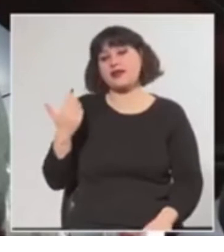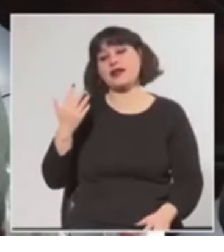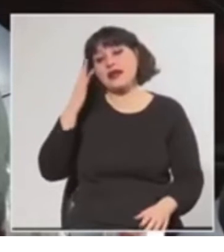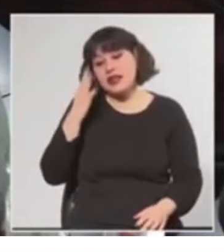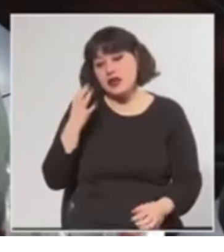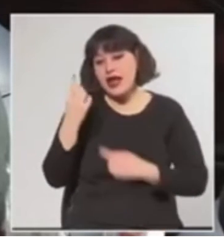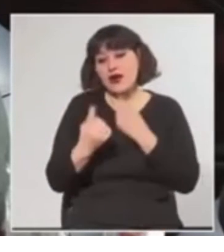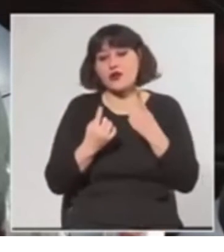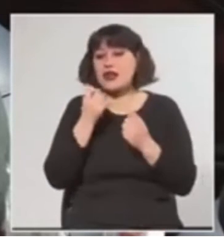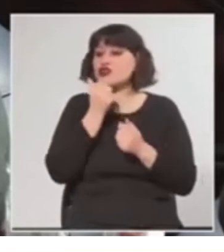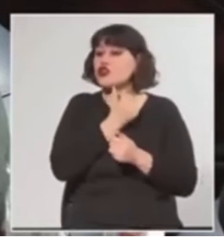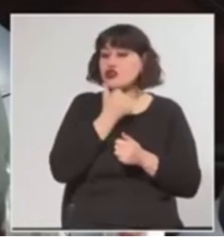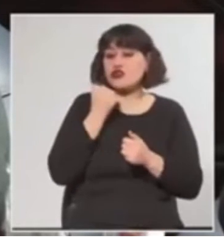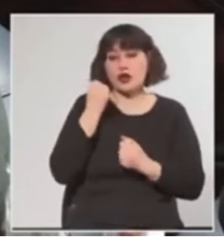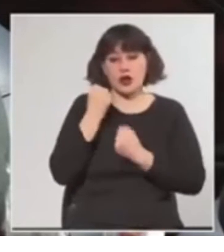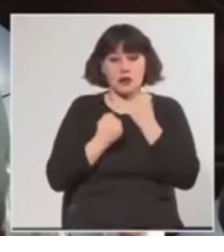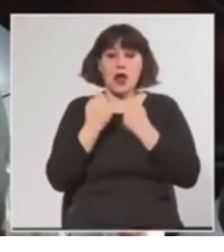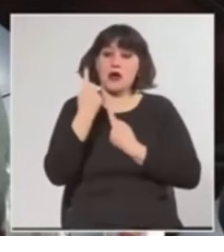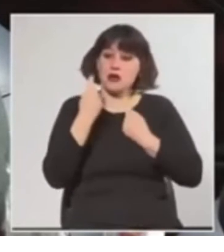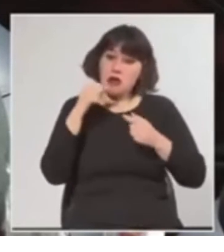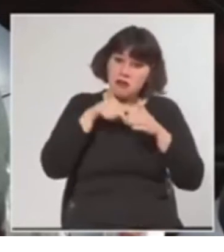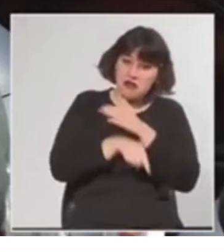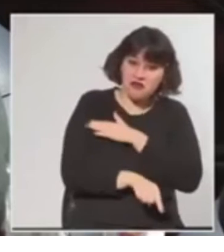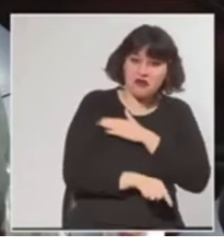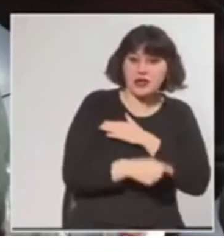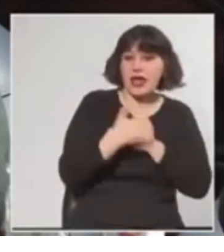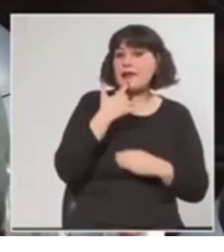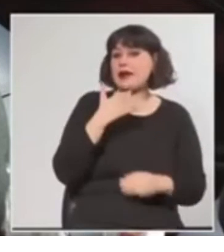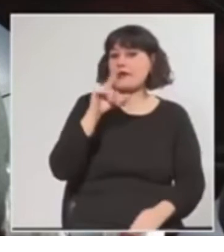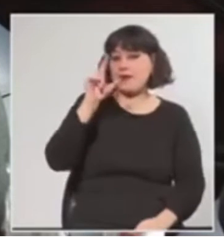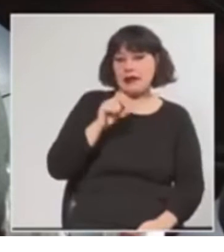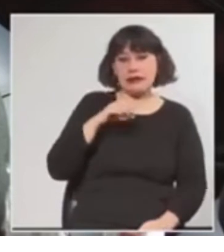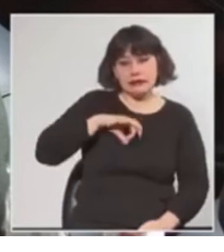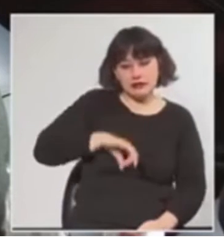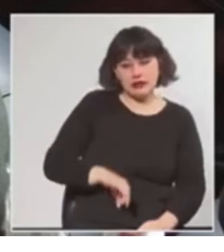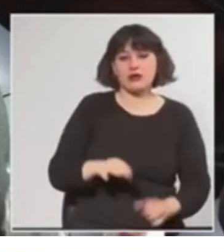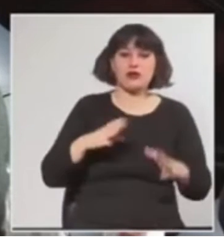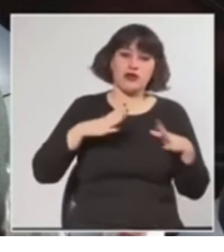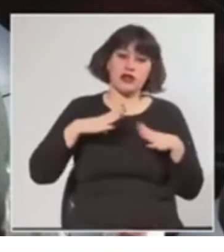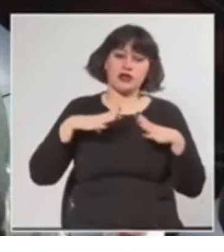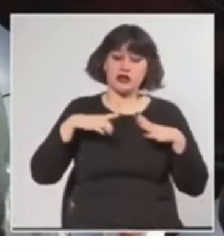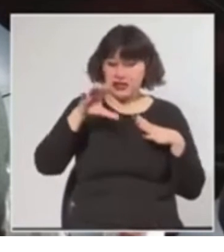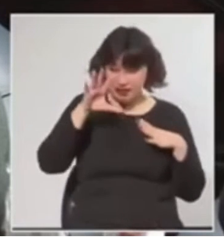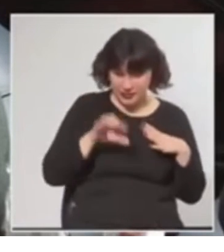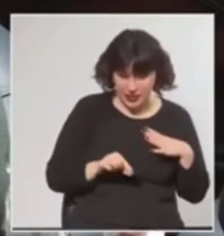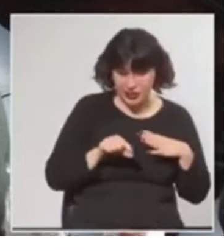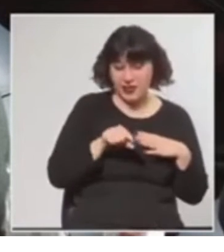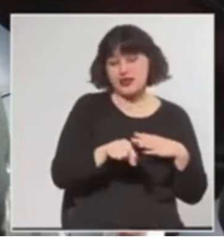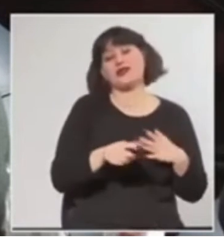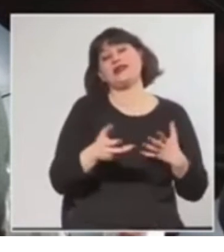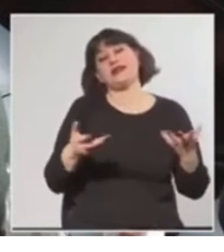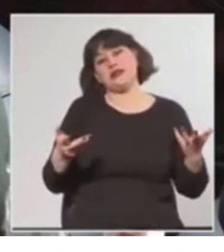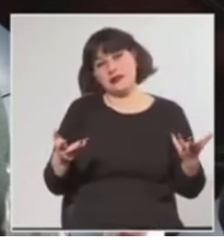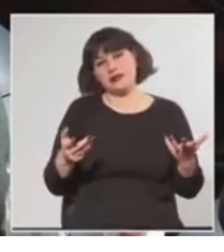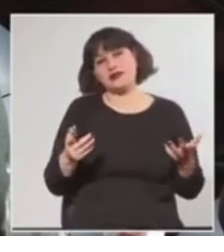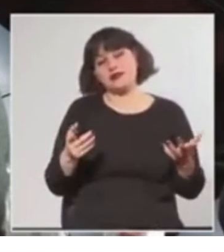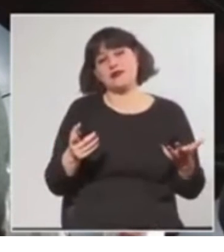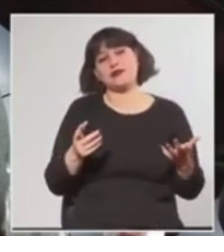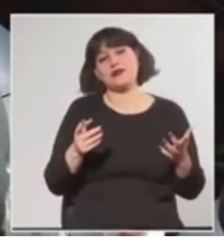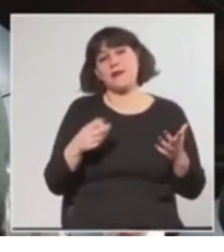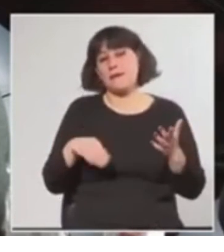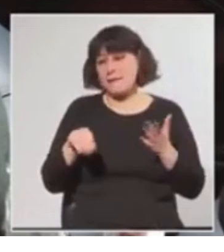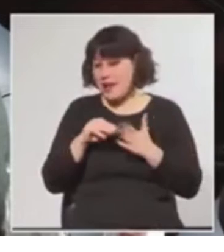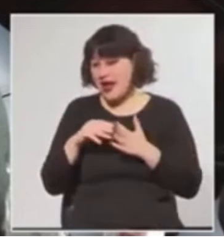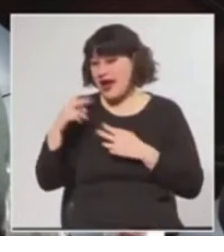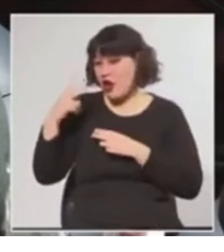económica que las han profundizado, entre ellas la rebaja de los salarios y las jubilaciones y eso generó a su vez con el